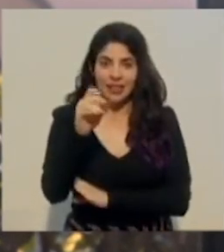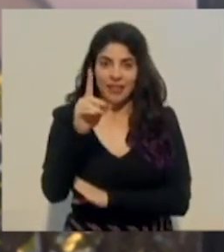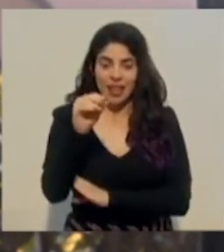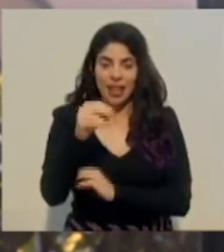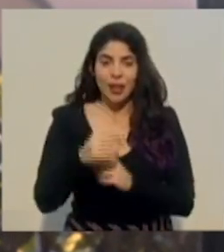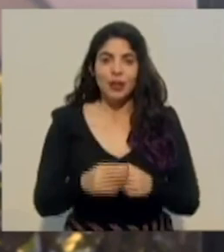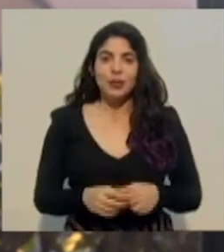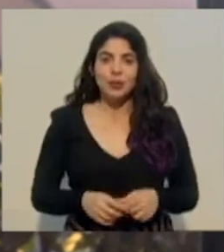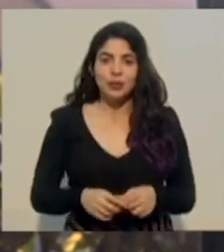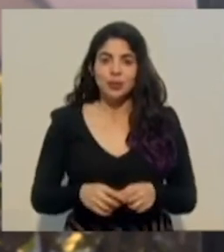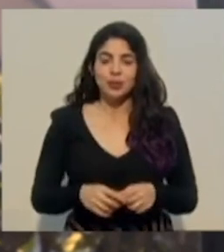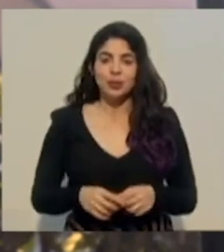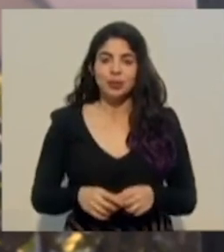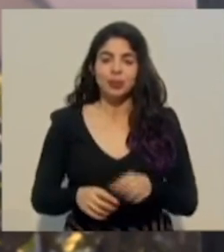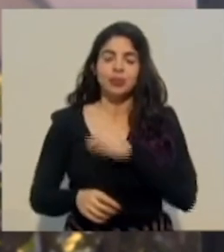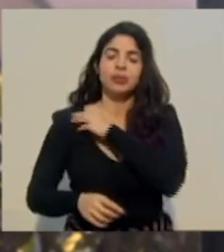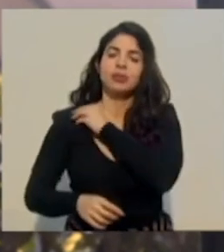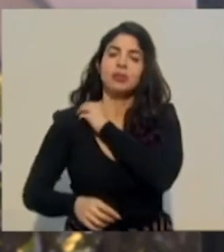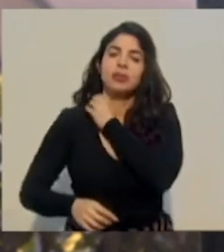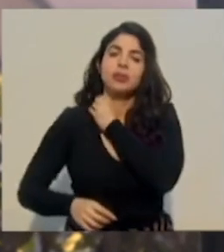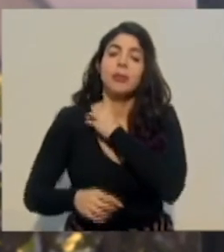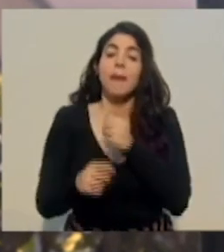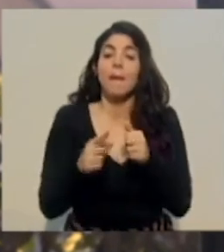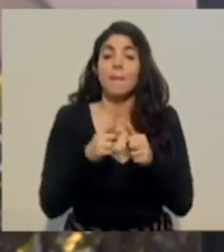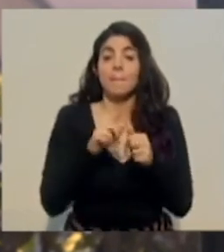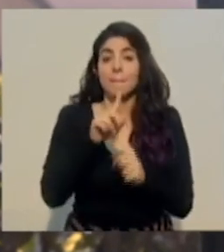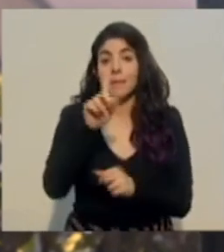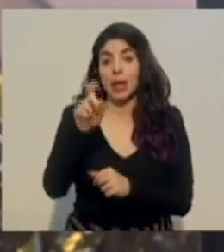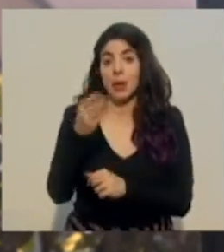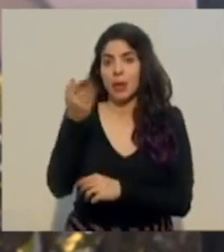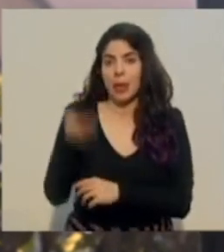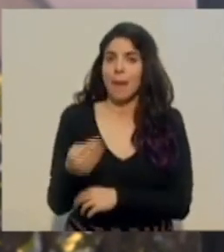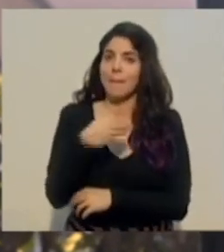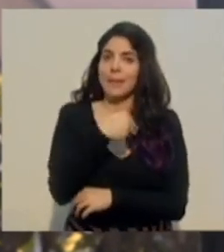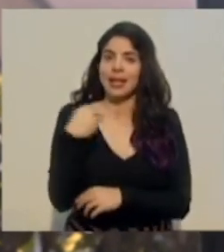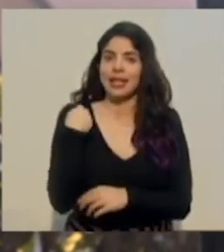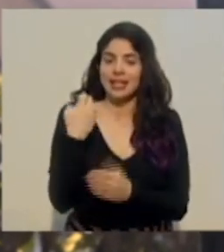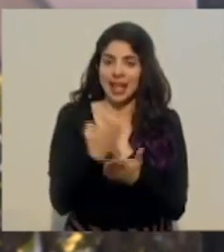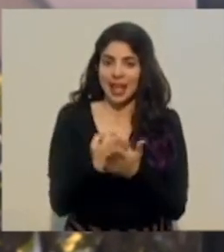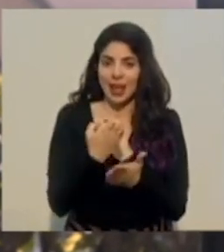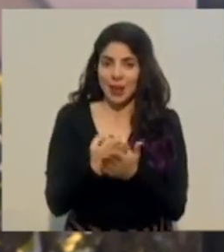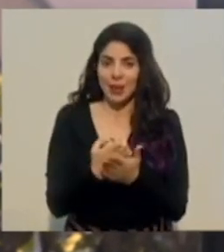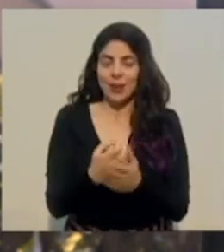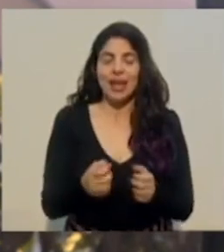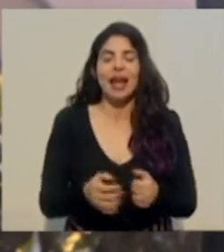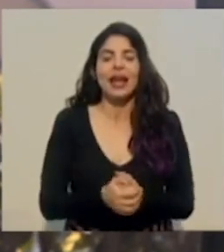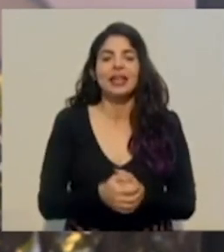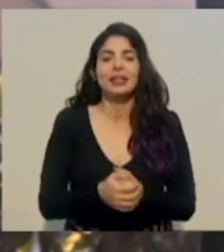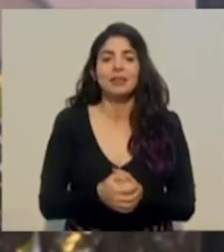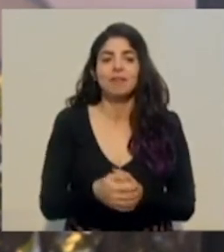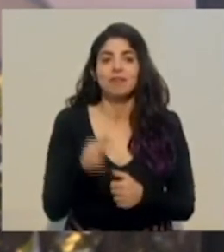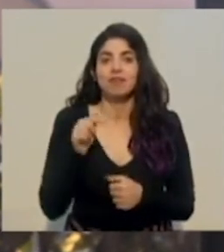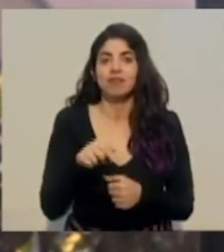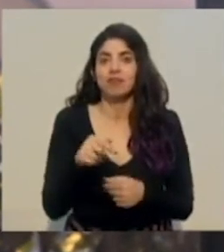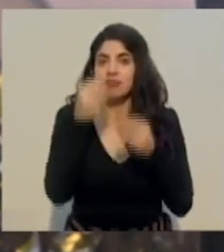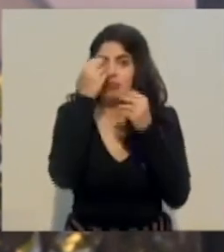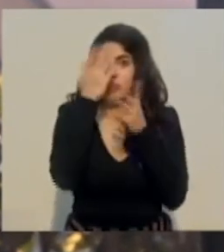Mi primera consulta para usted, señora ministra de Economía. Con este anuncio, este plan de